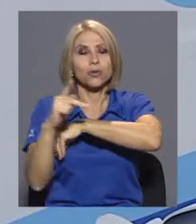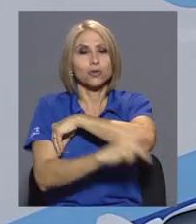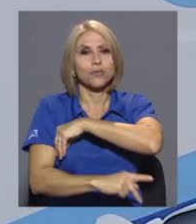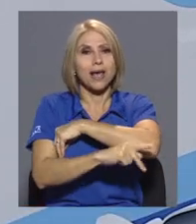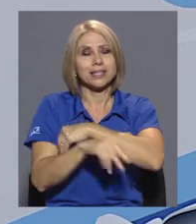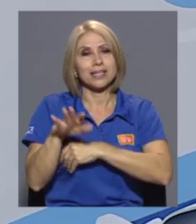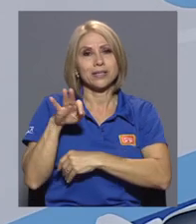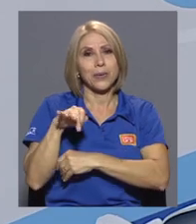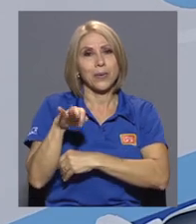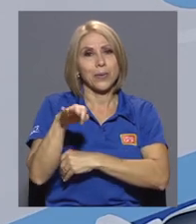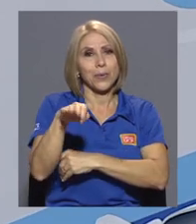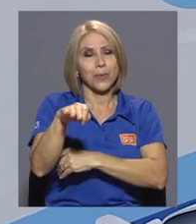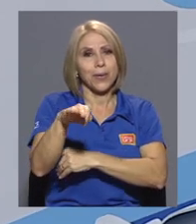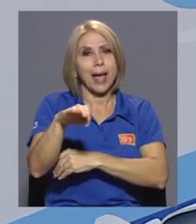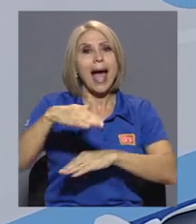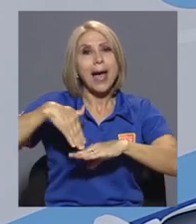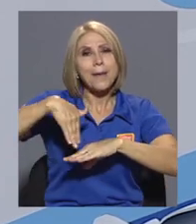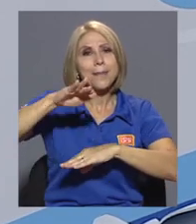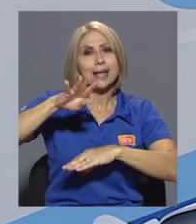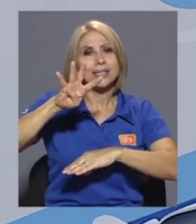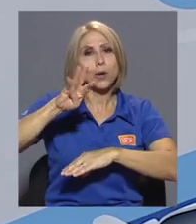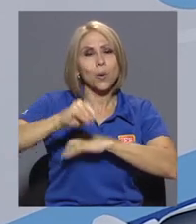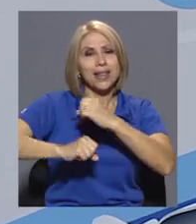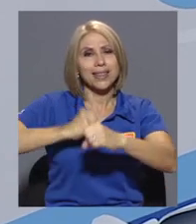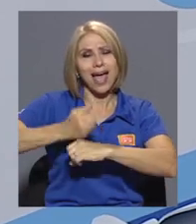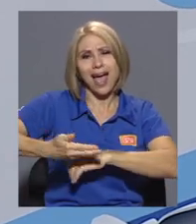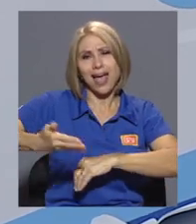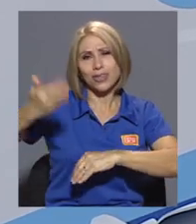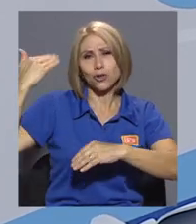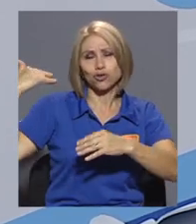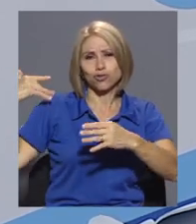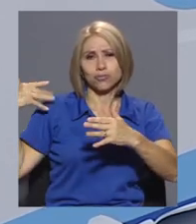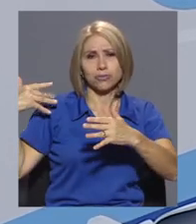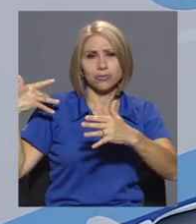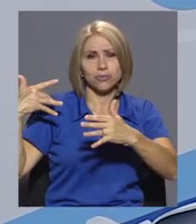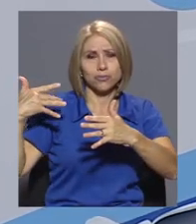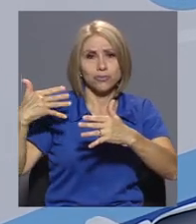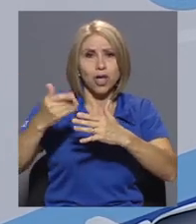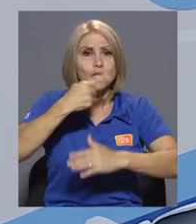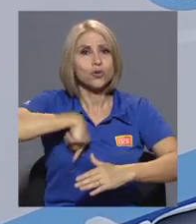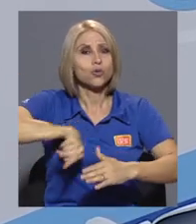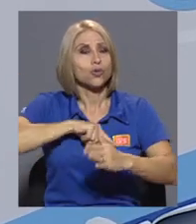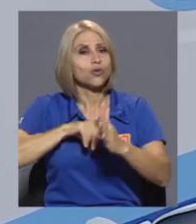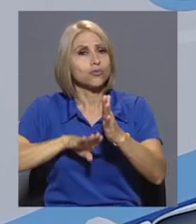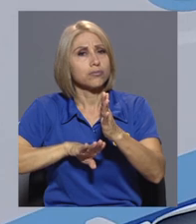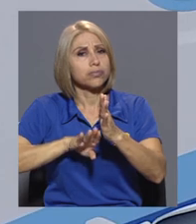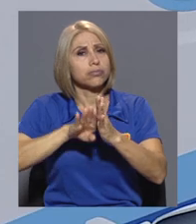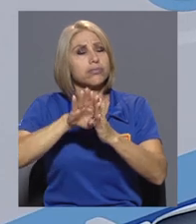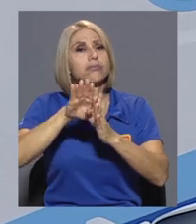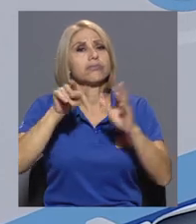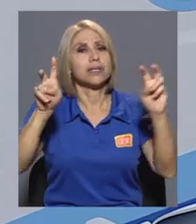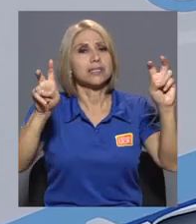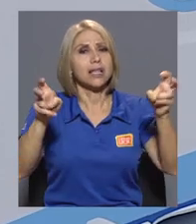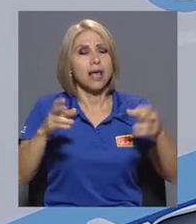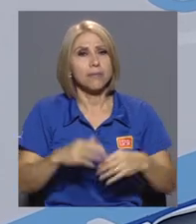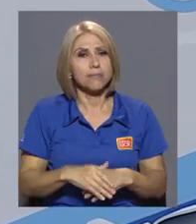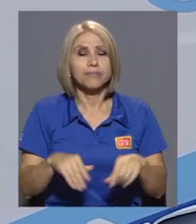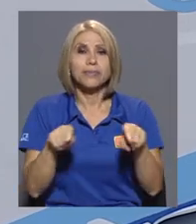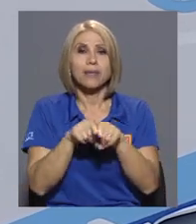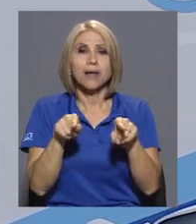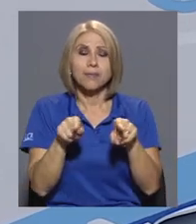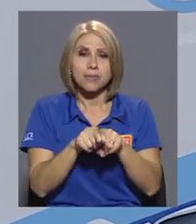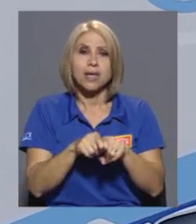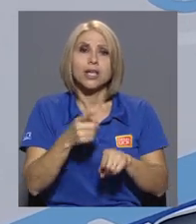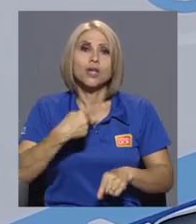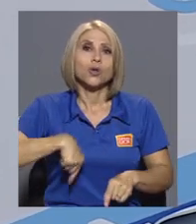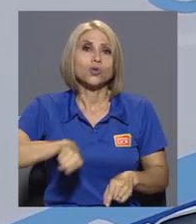desde hace más de 40 años hemos venido creciendo en este tema. Entonces, también pues